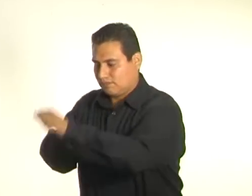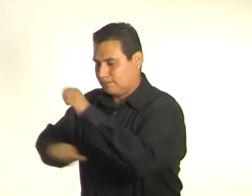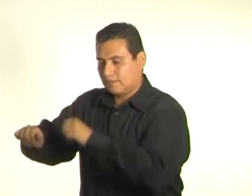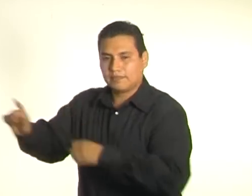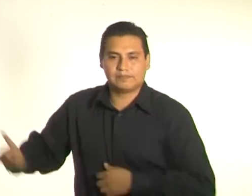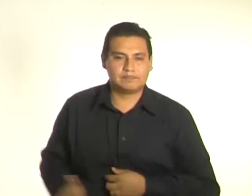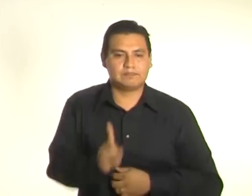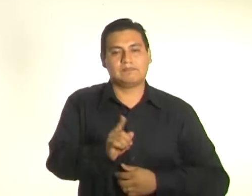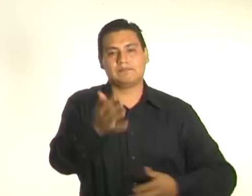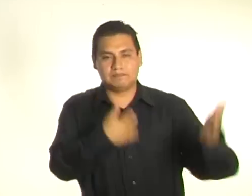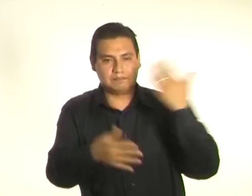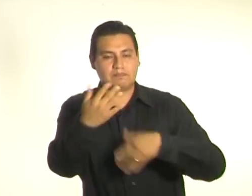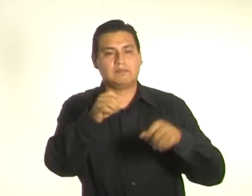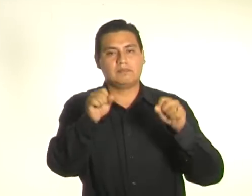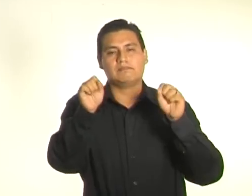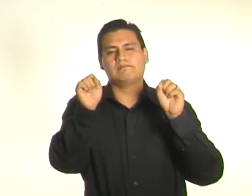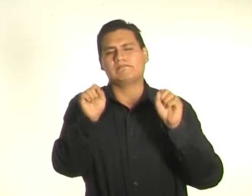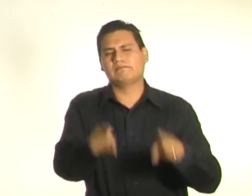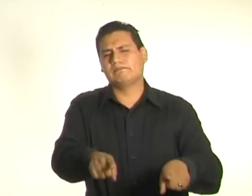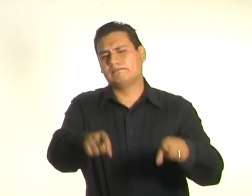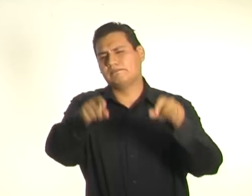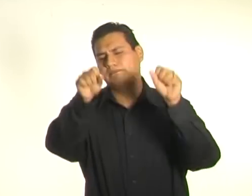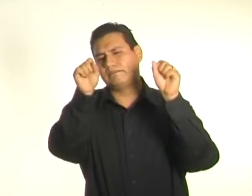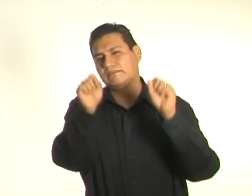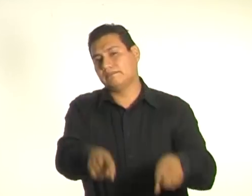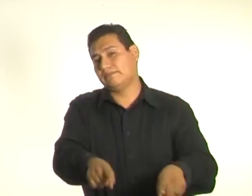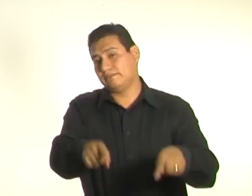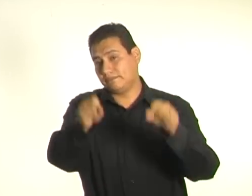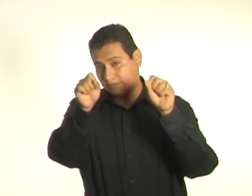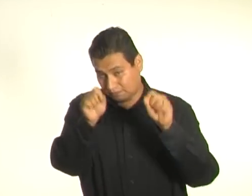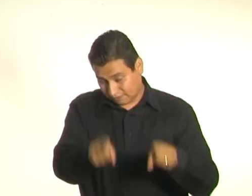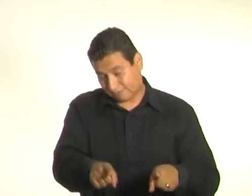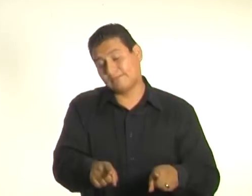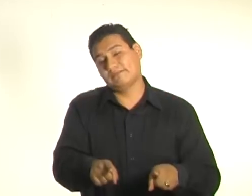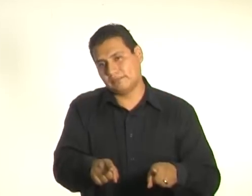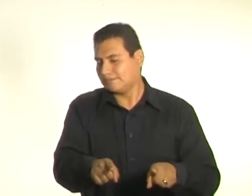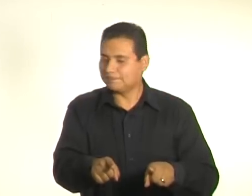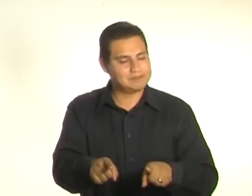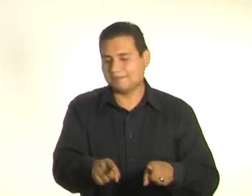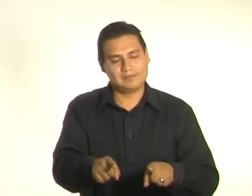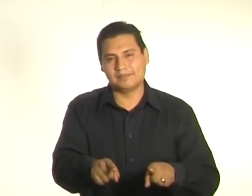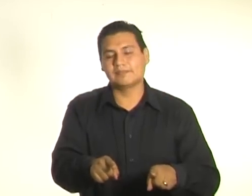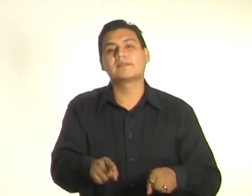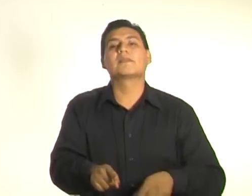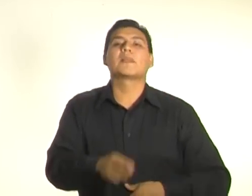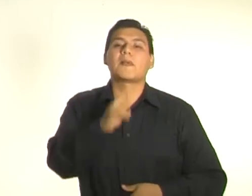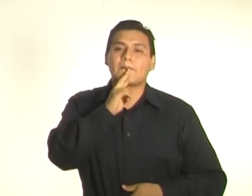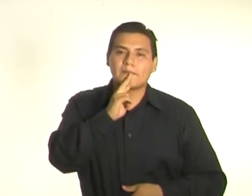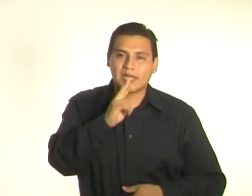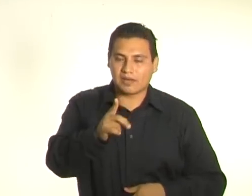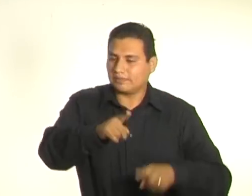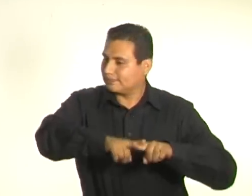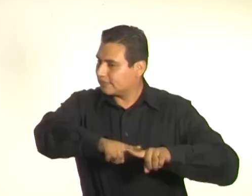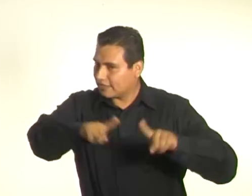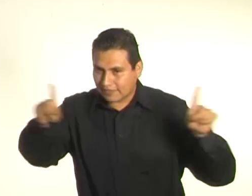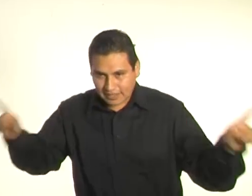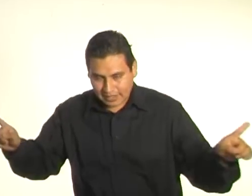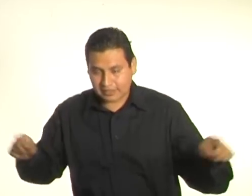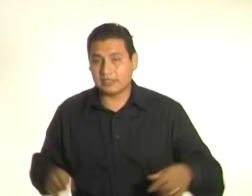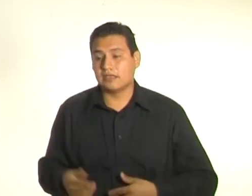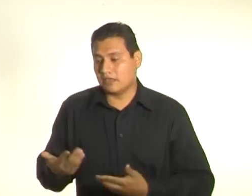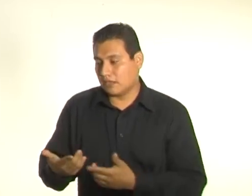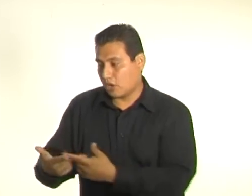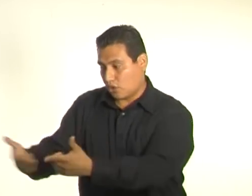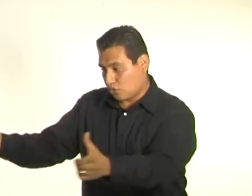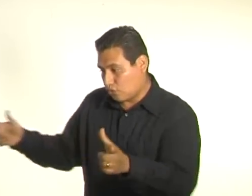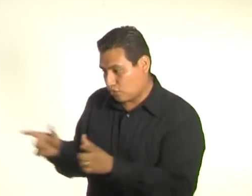Entonces, los niños que están al frente de nosotros se desesperan y pues ya no nos ponen atención. Lo mejor, si estamos en